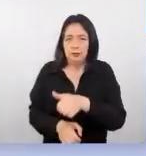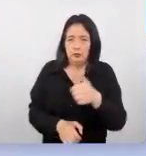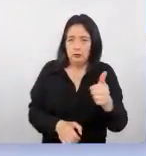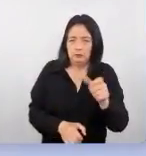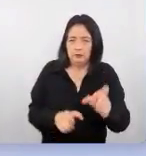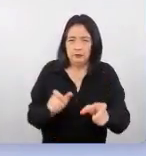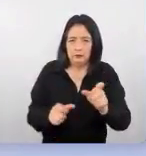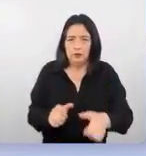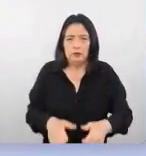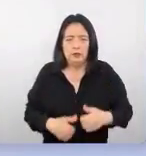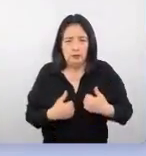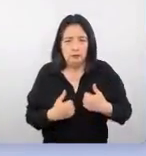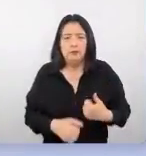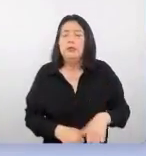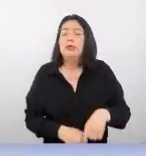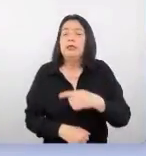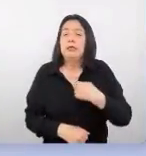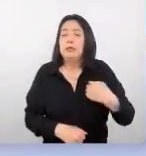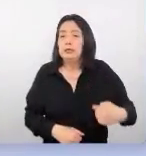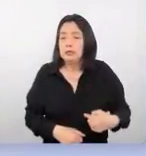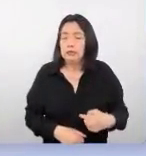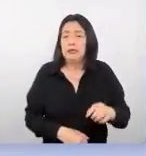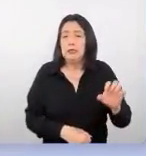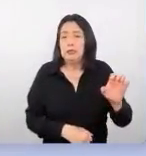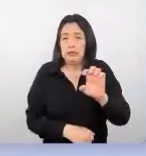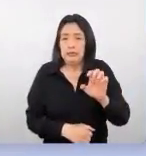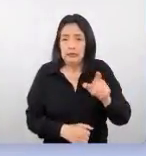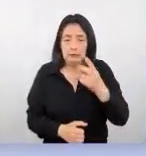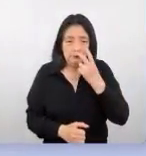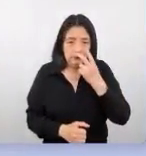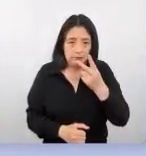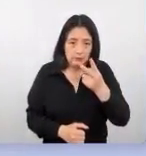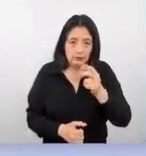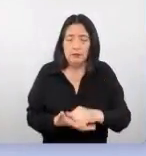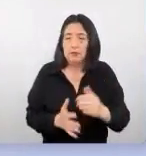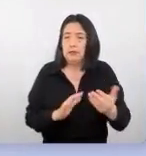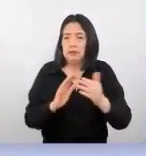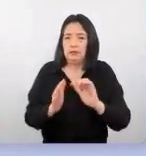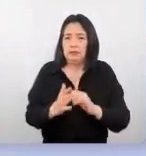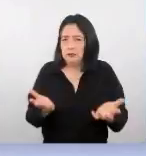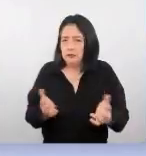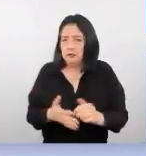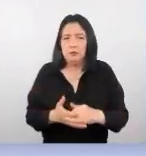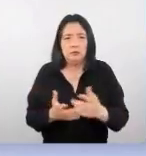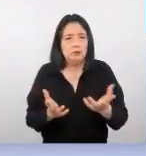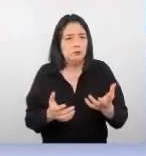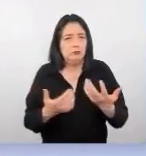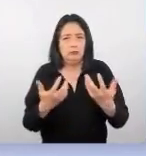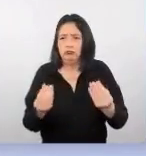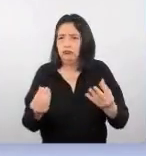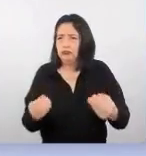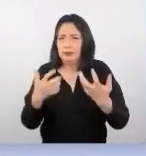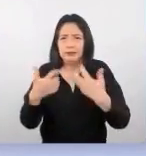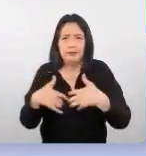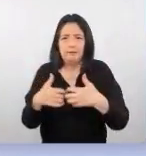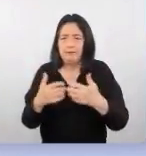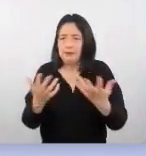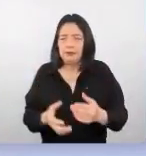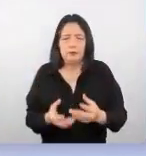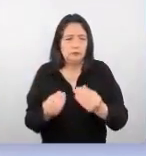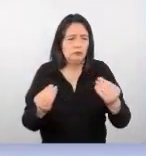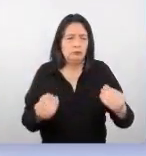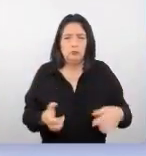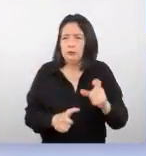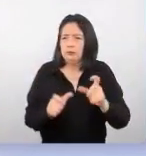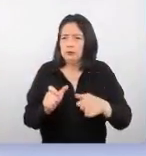personas que viven en China del Este, vamos a ver que en esta ciudad es una ciudad bastante empresarial, habitan muchos